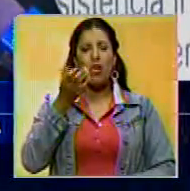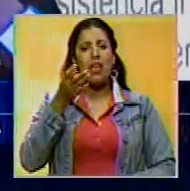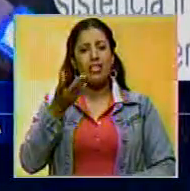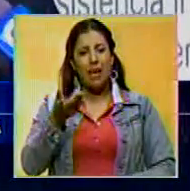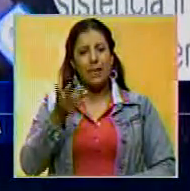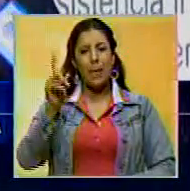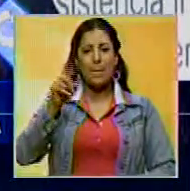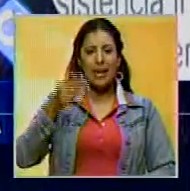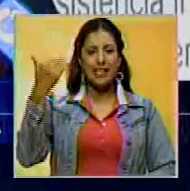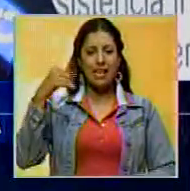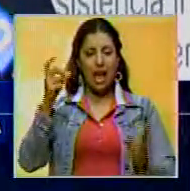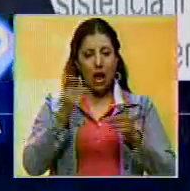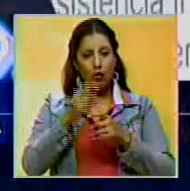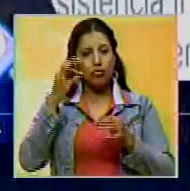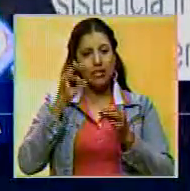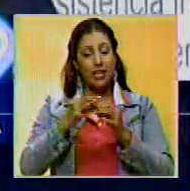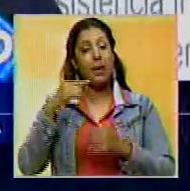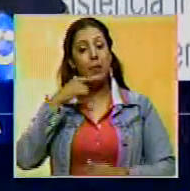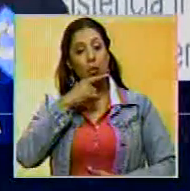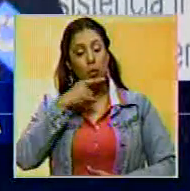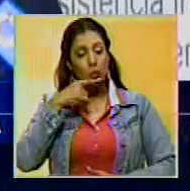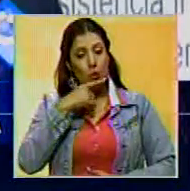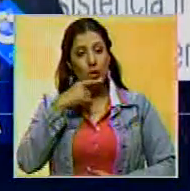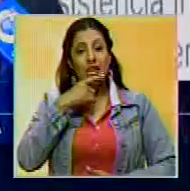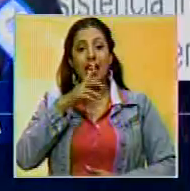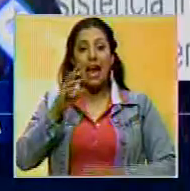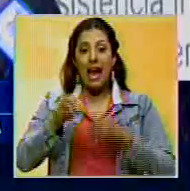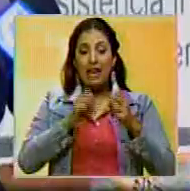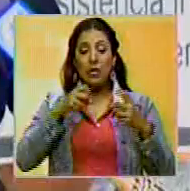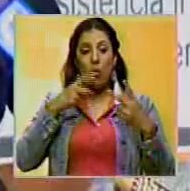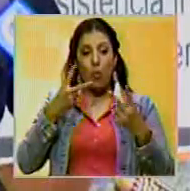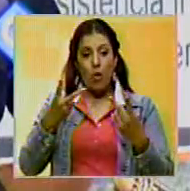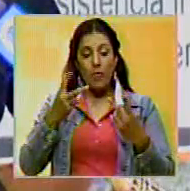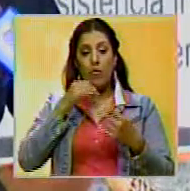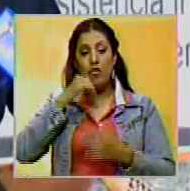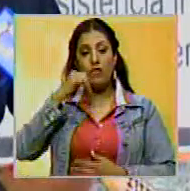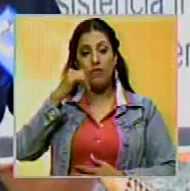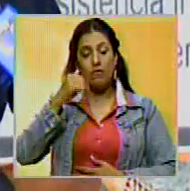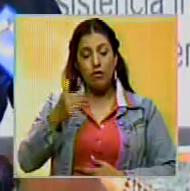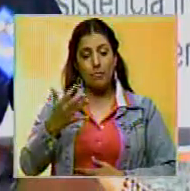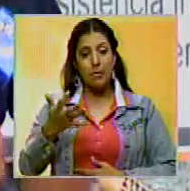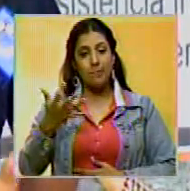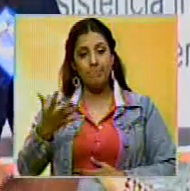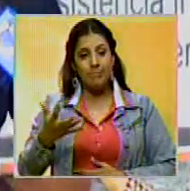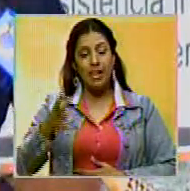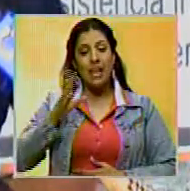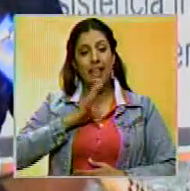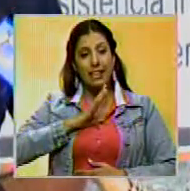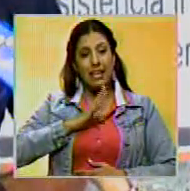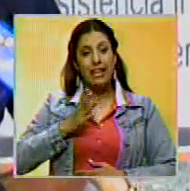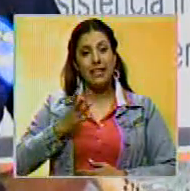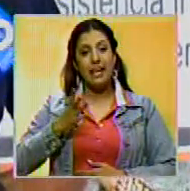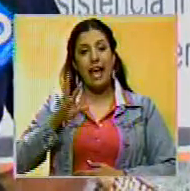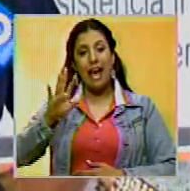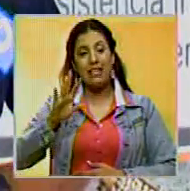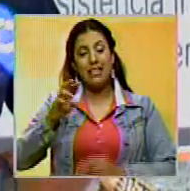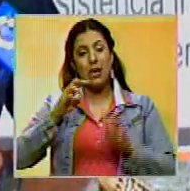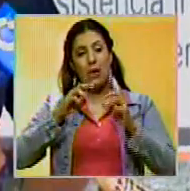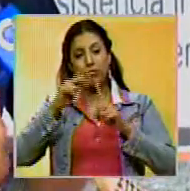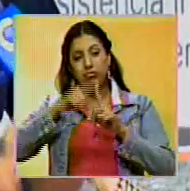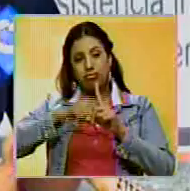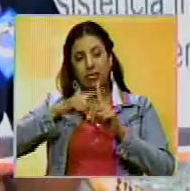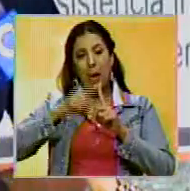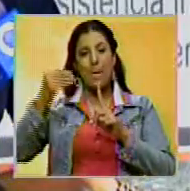este caso, el mes de agosto, septiembre y octubre se establece a través del informe que arroja, en el caso de los metrólogos,